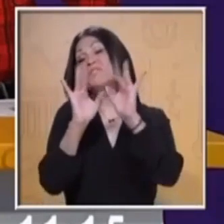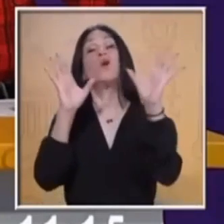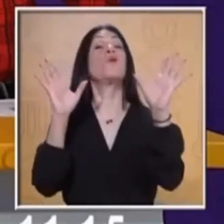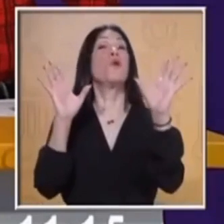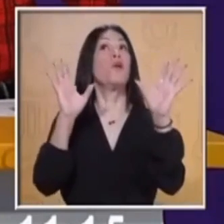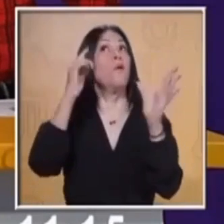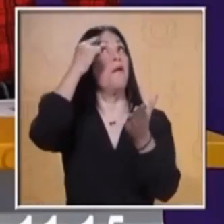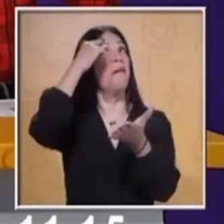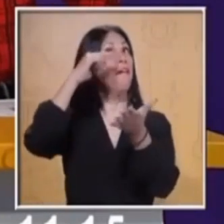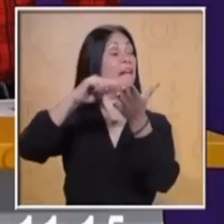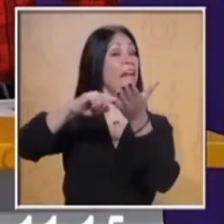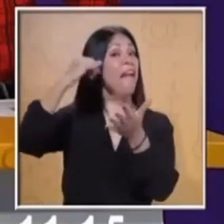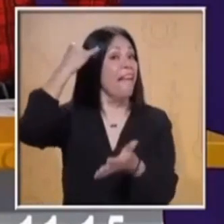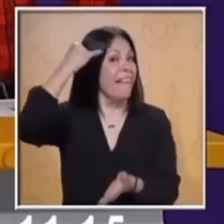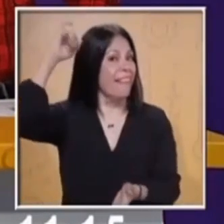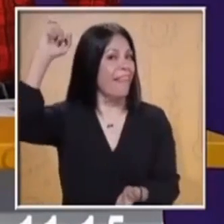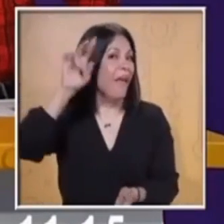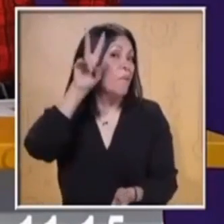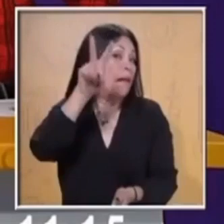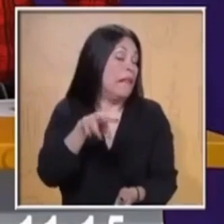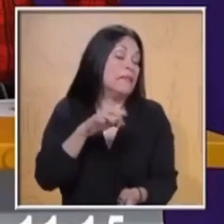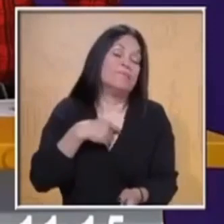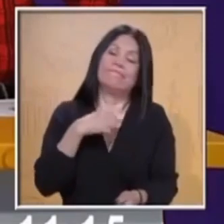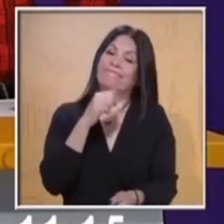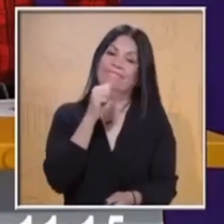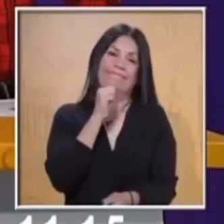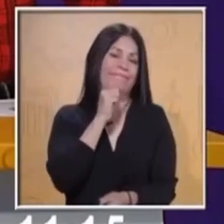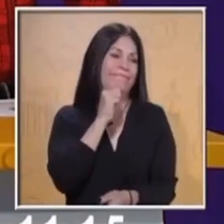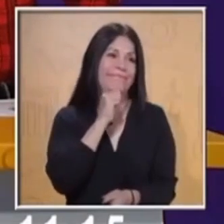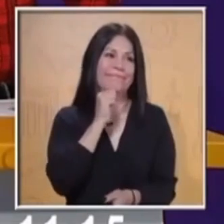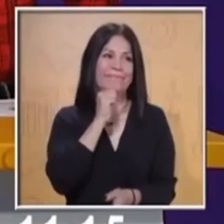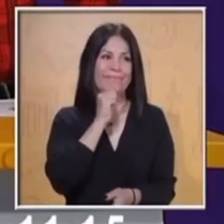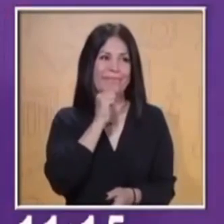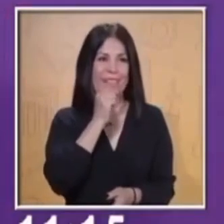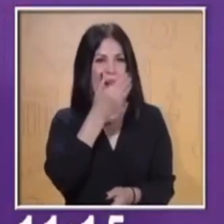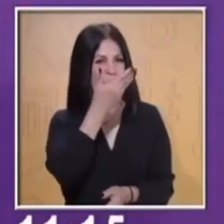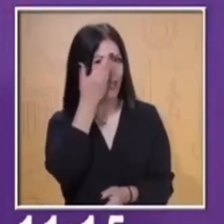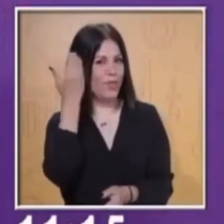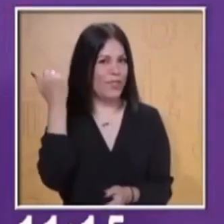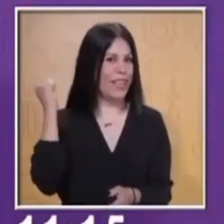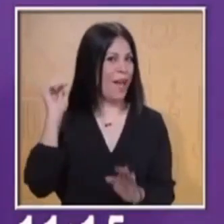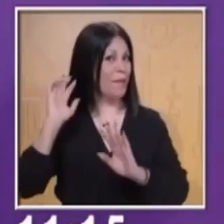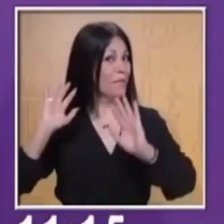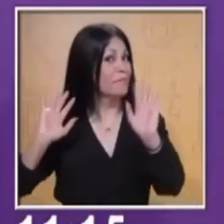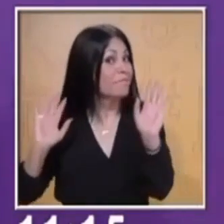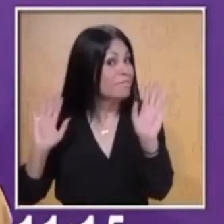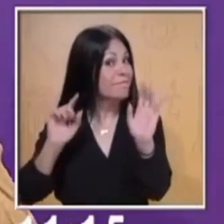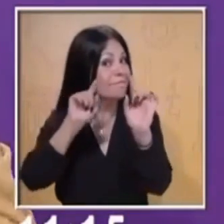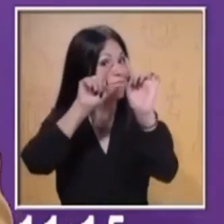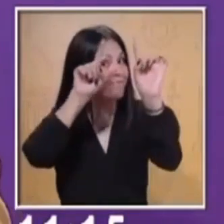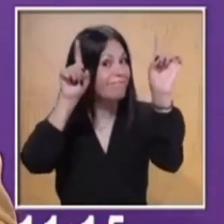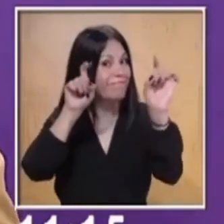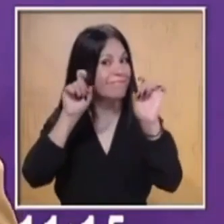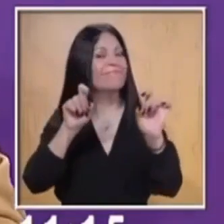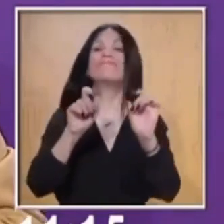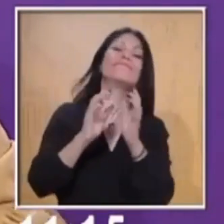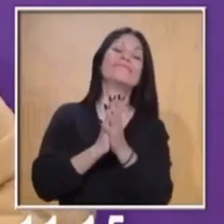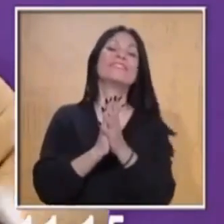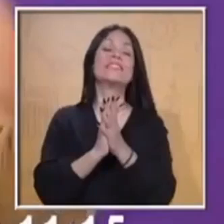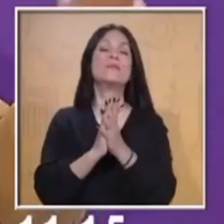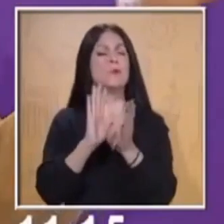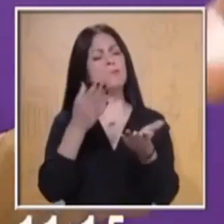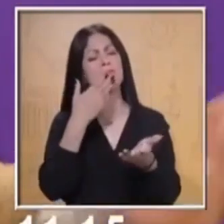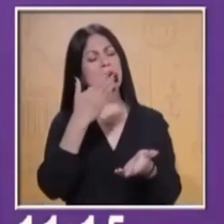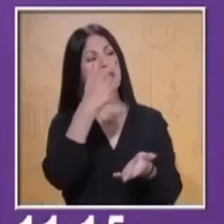cree que ocurrió, pero no está comprobado al 100%. Para que no se vayan a asustar en casita, recuerden, es una leyenda. Muy bien, profe Ricky.